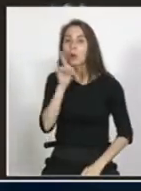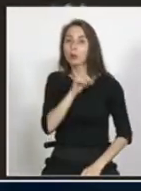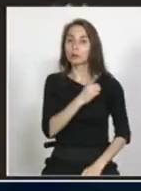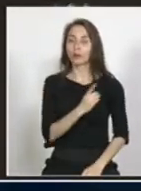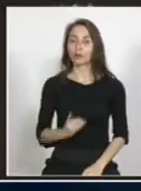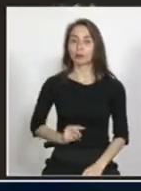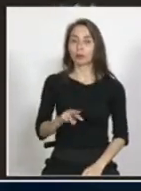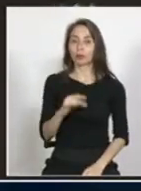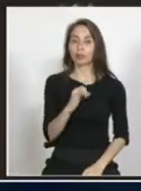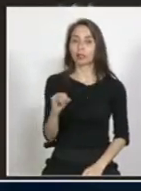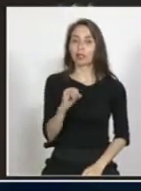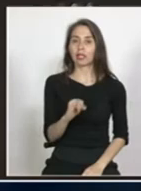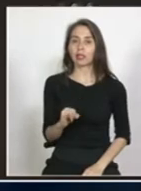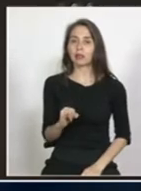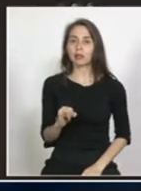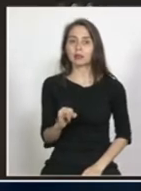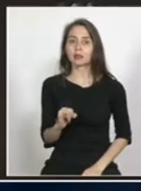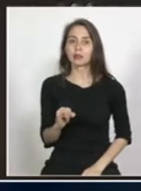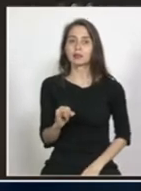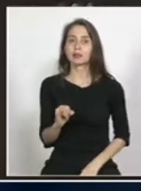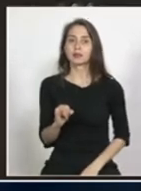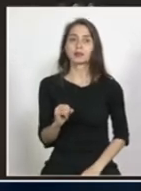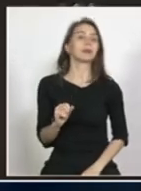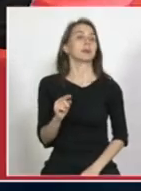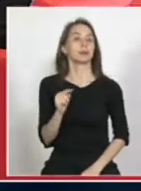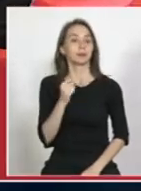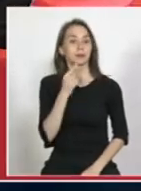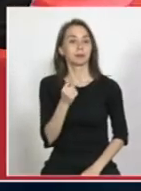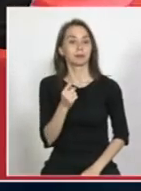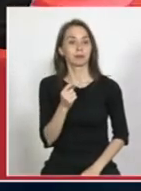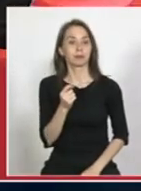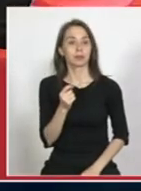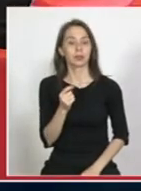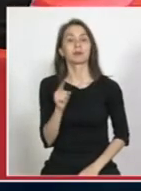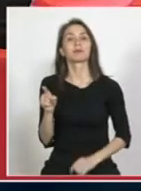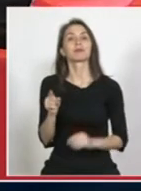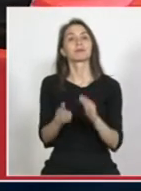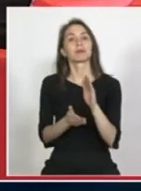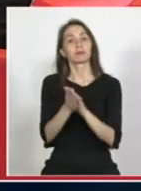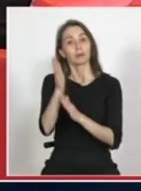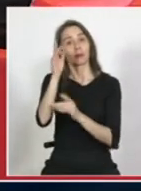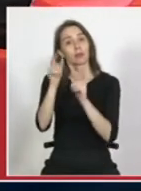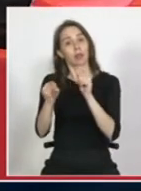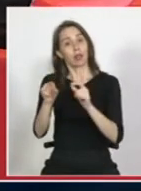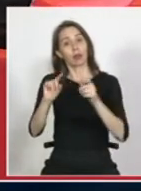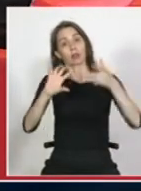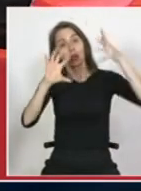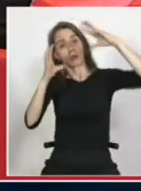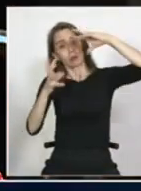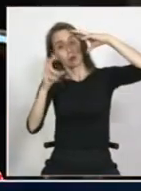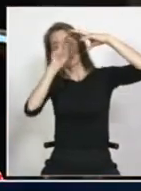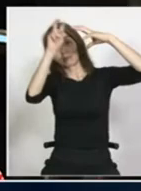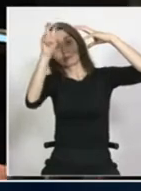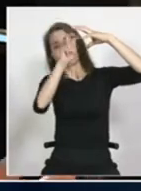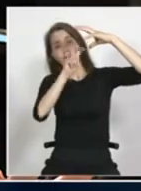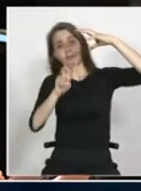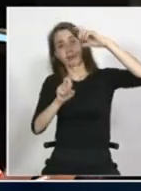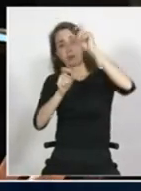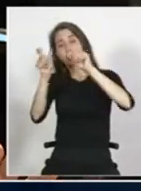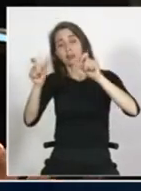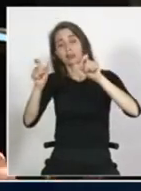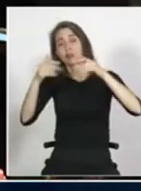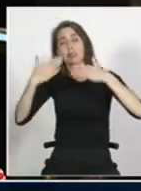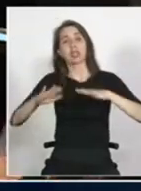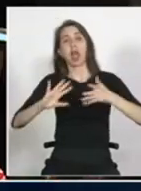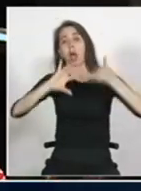así que le doy la palabra yo creo que si nuestro país a ver primero la migración es un fenómeno de movilidad social que llegó a Chile para quedarse en el